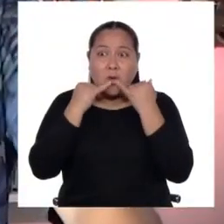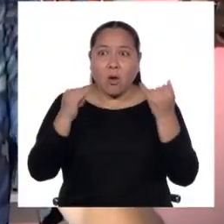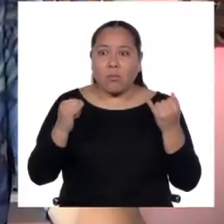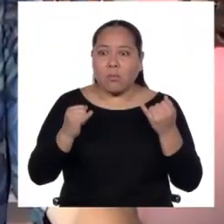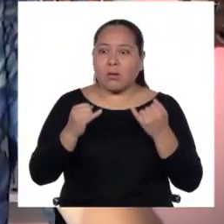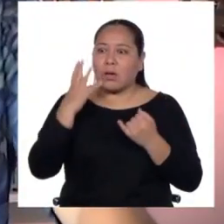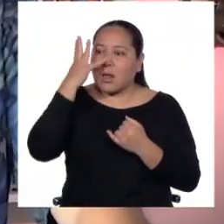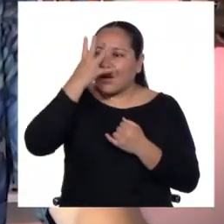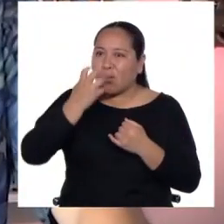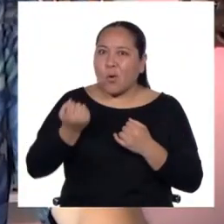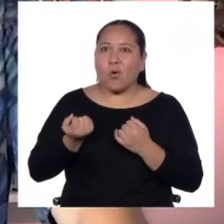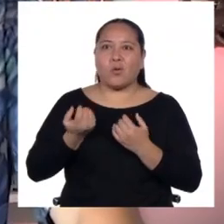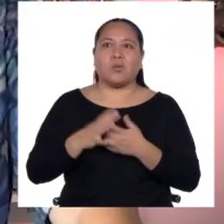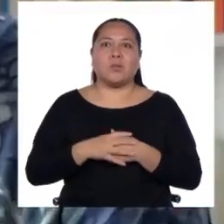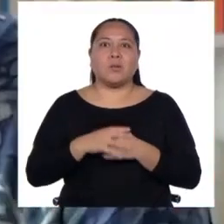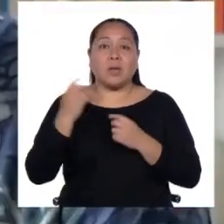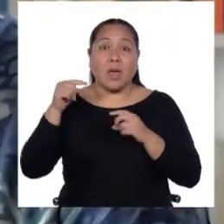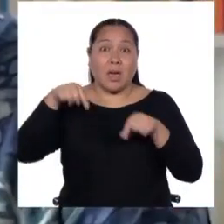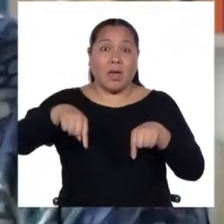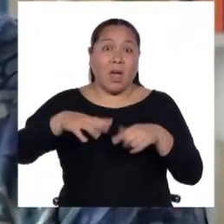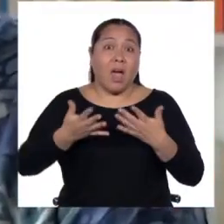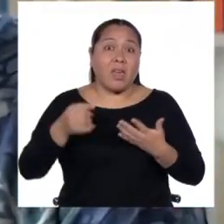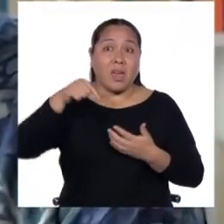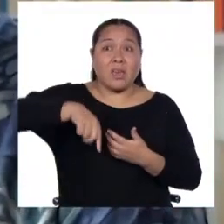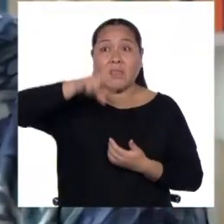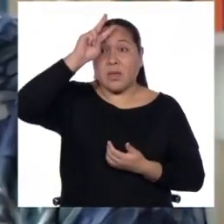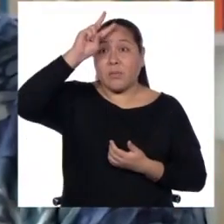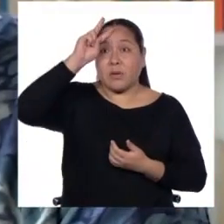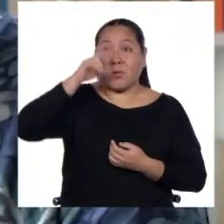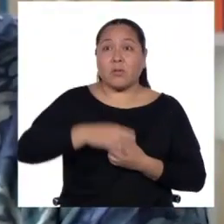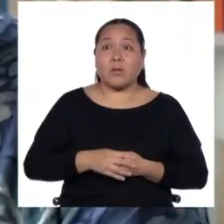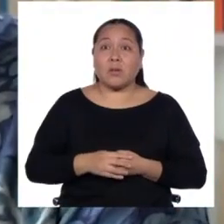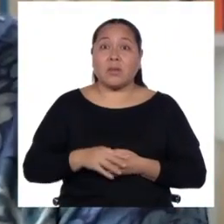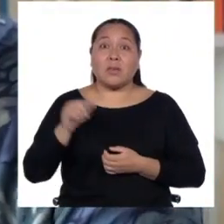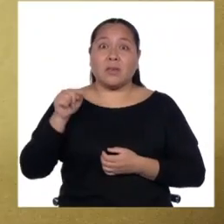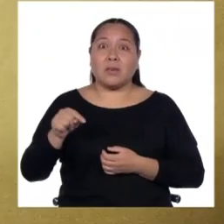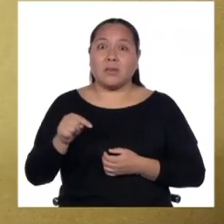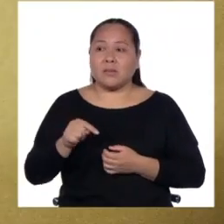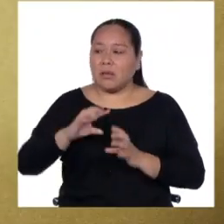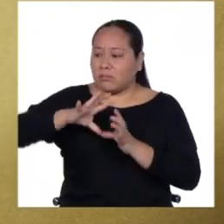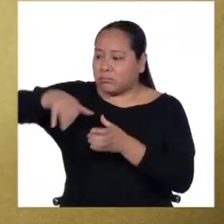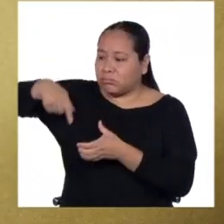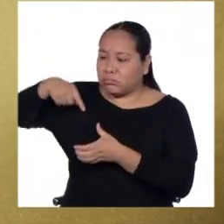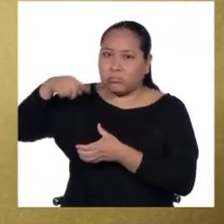atractivos tipológicamente que se hablan en el Perú, y probablemente uno de los más atractivos en el mundo.